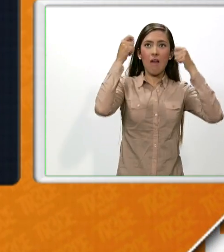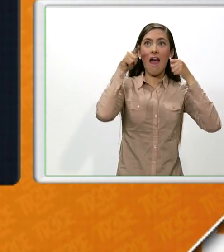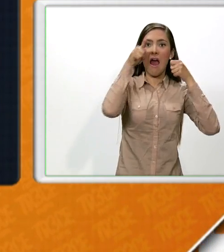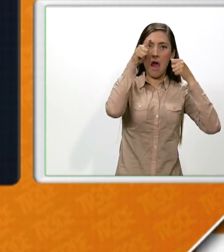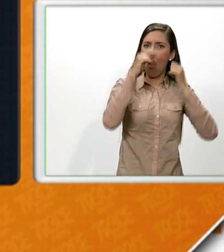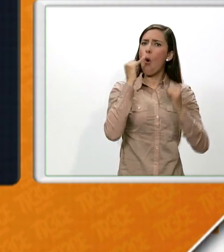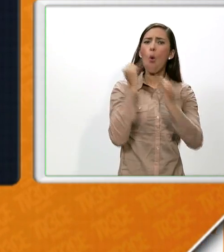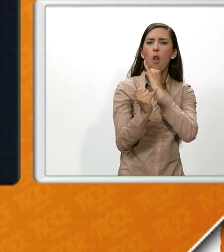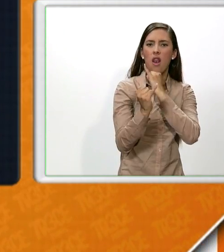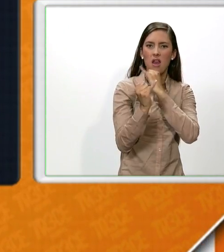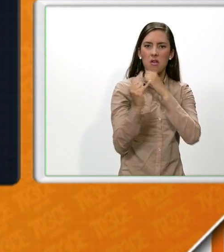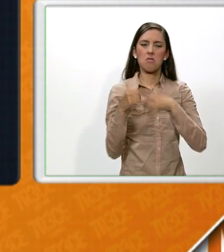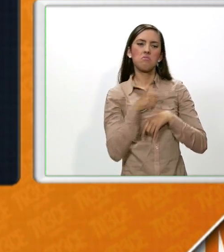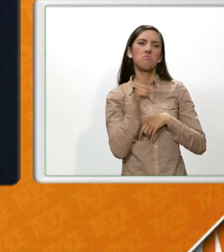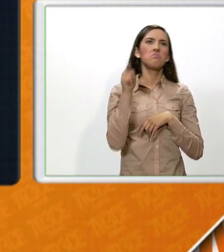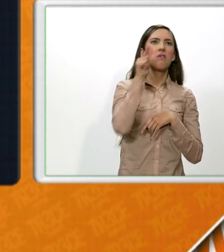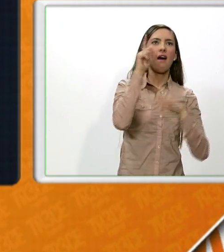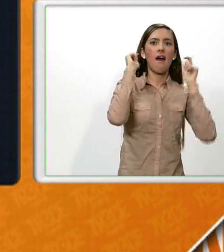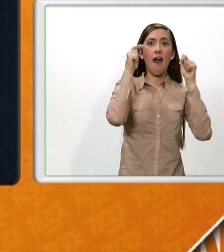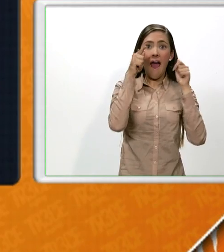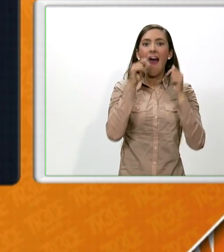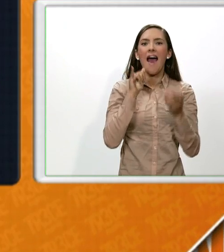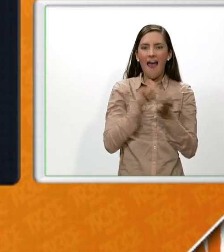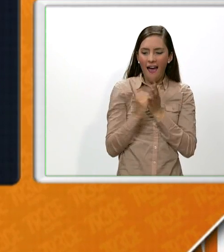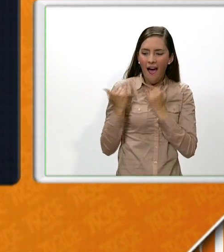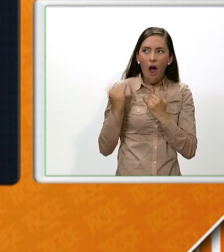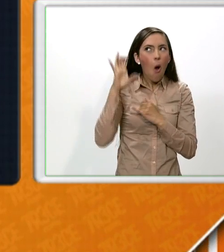actualmente vive con su gallina Monique.